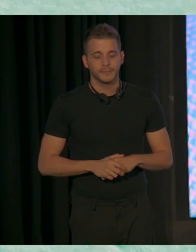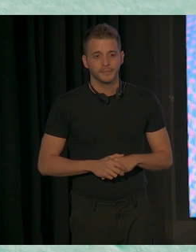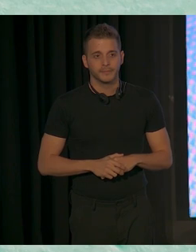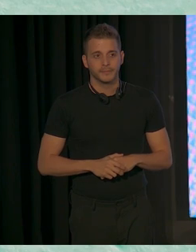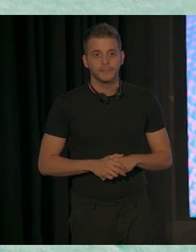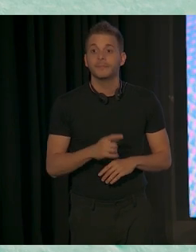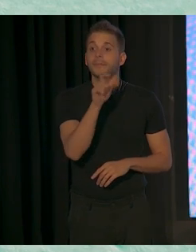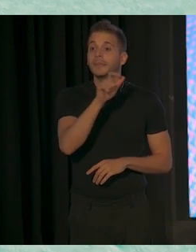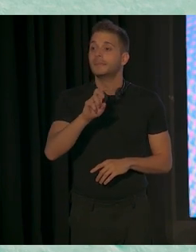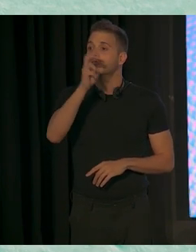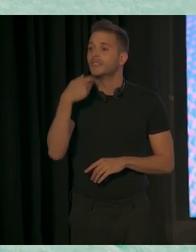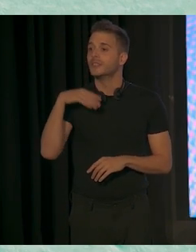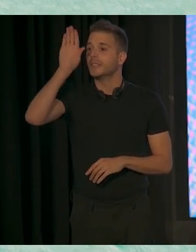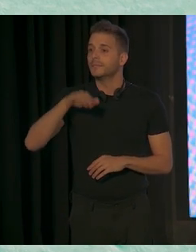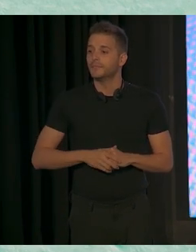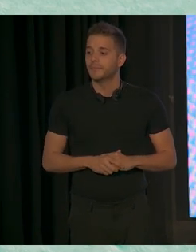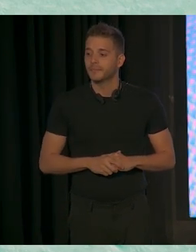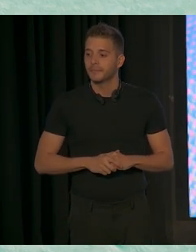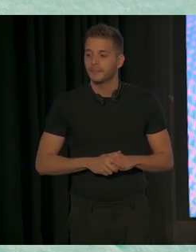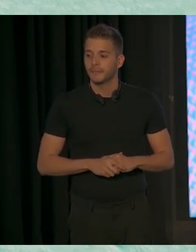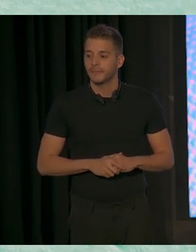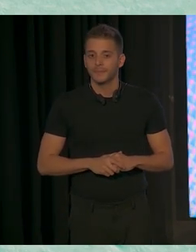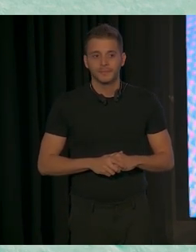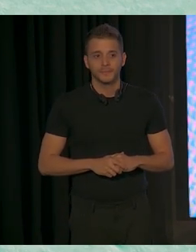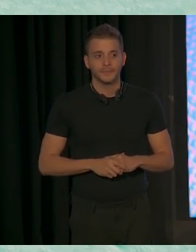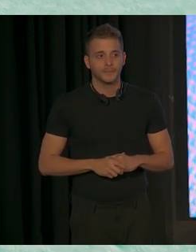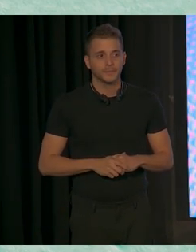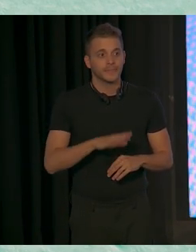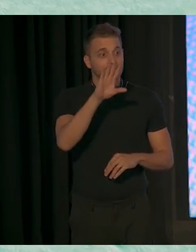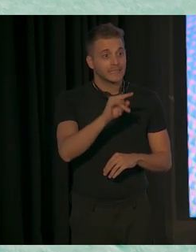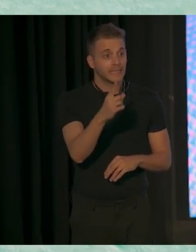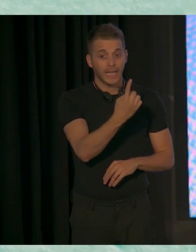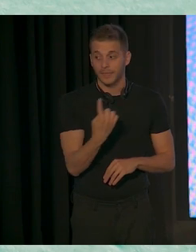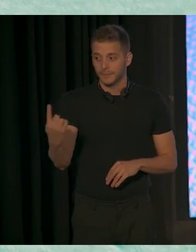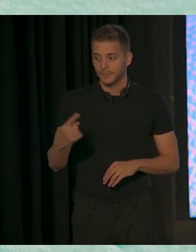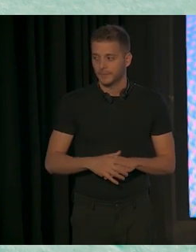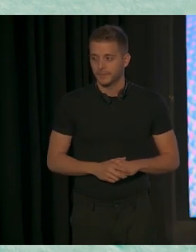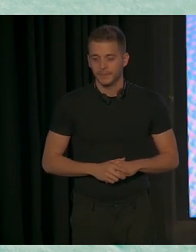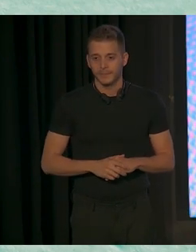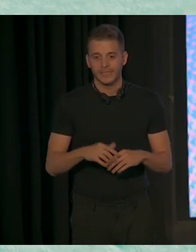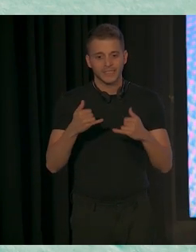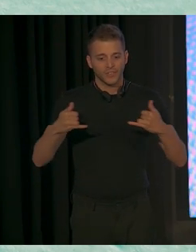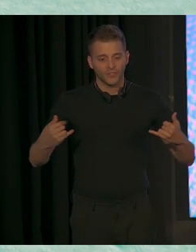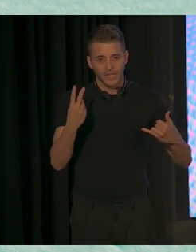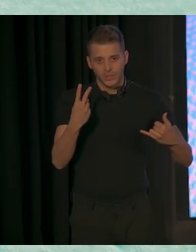¿Alguien más que se anime? Sí, aquí delante, por fa. Segunda fila.